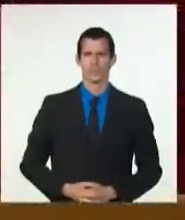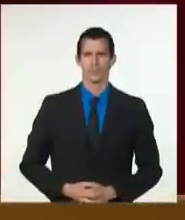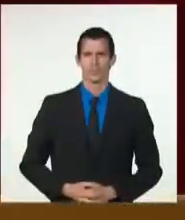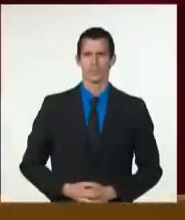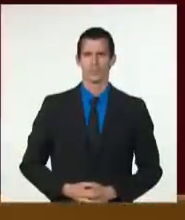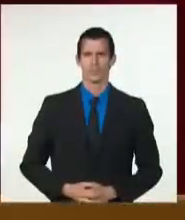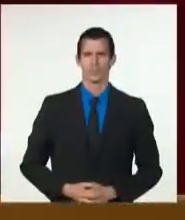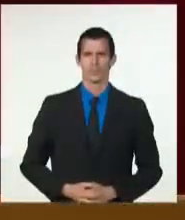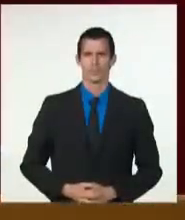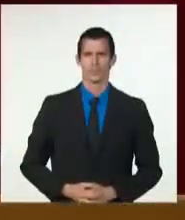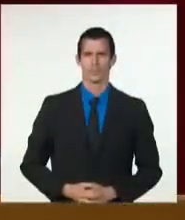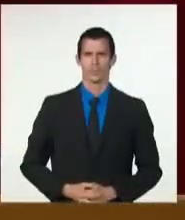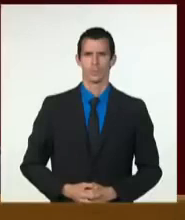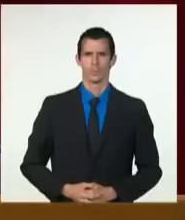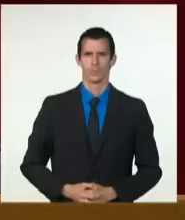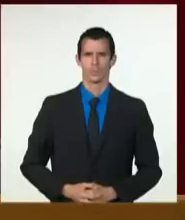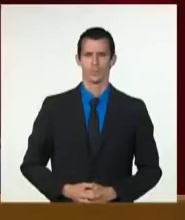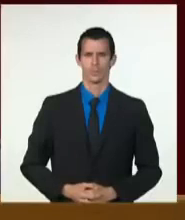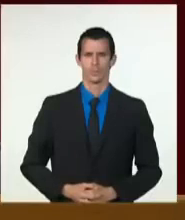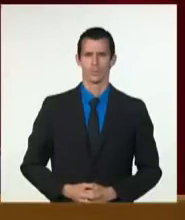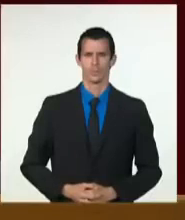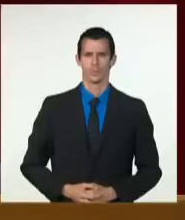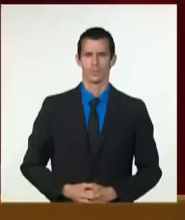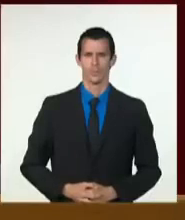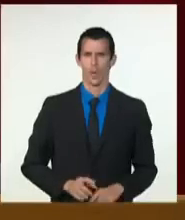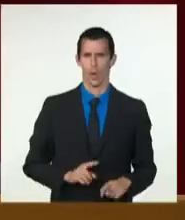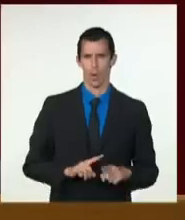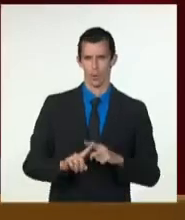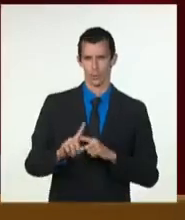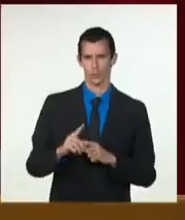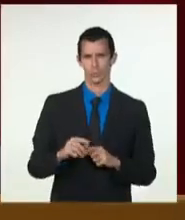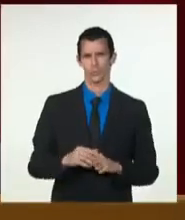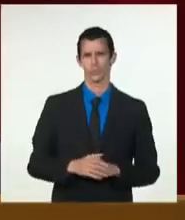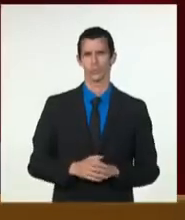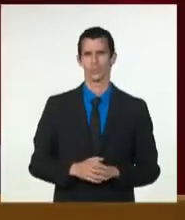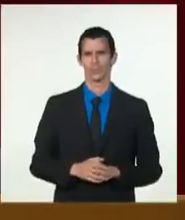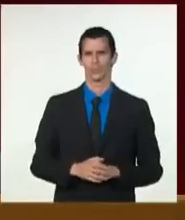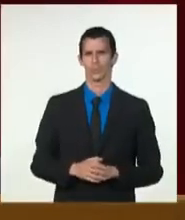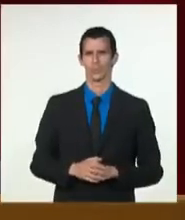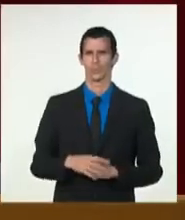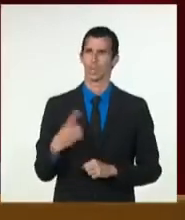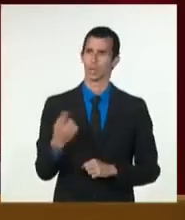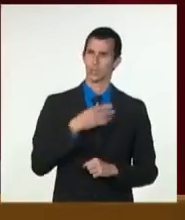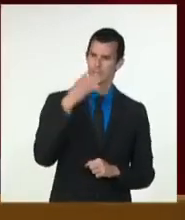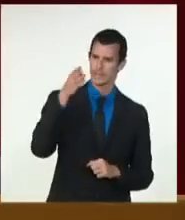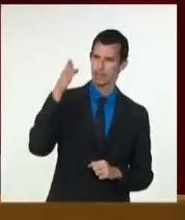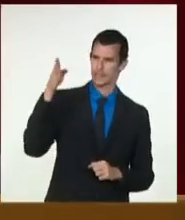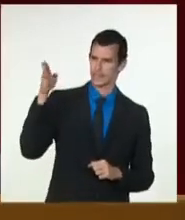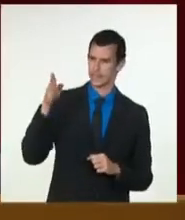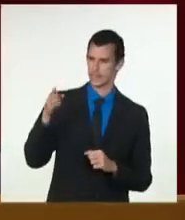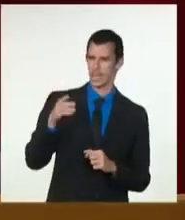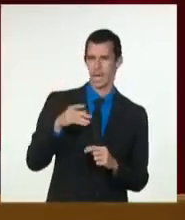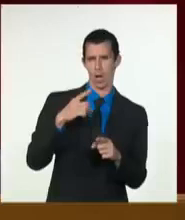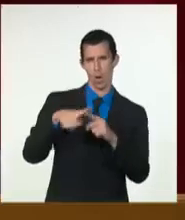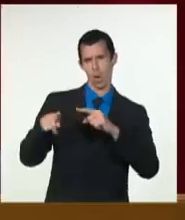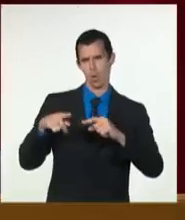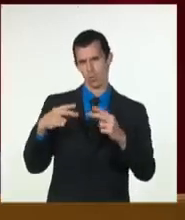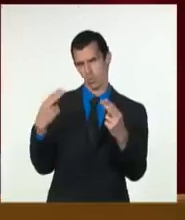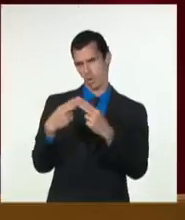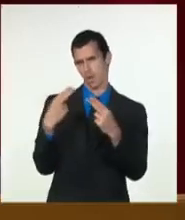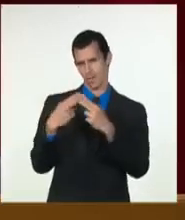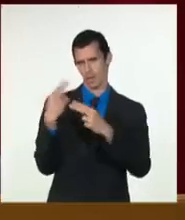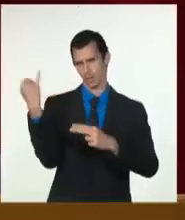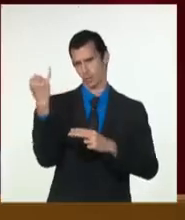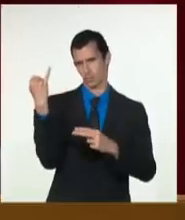La participación en diferentes eventos internacionales y el recibimiento de numerosas visitas de personalidades